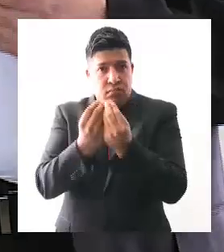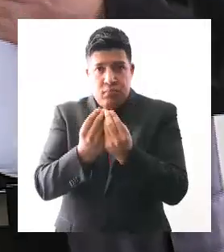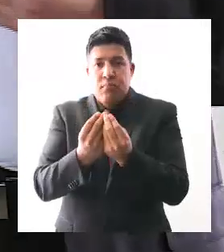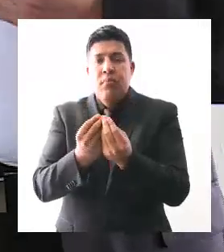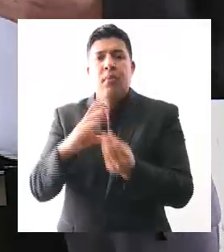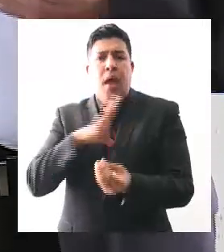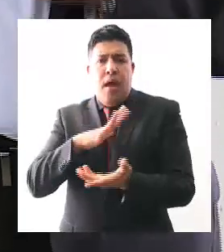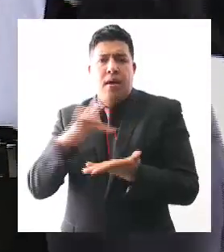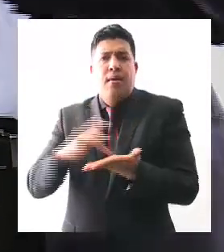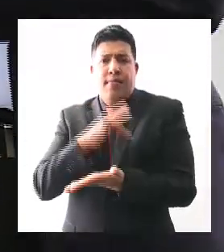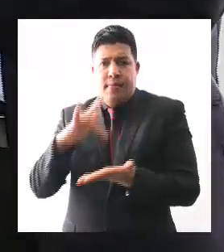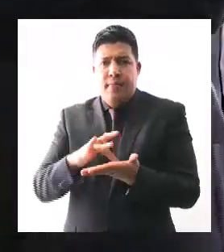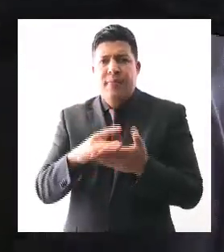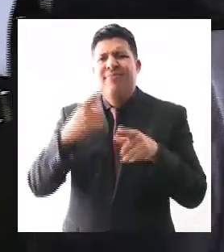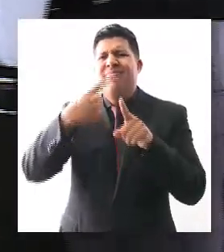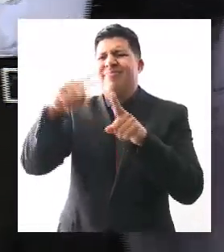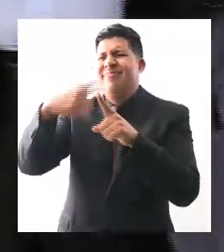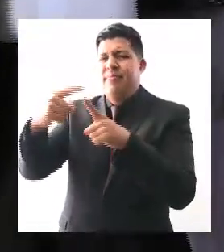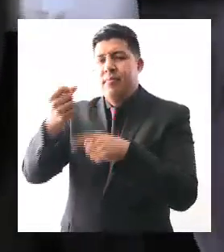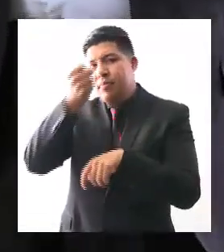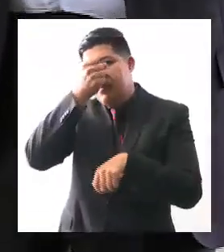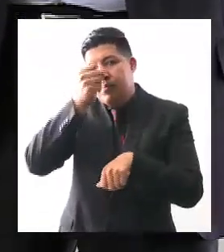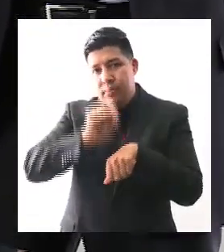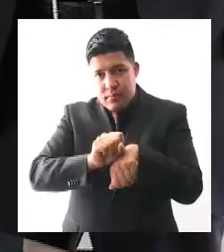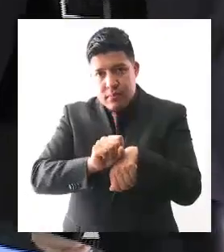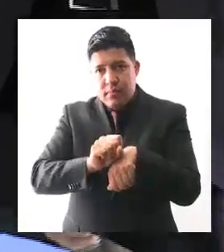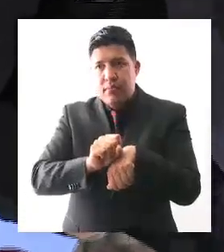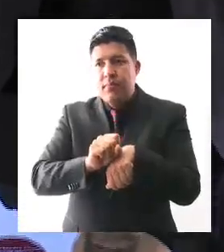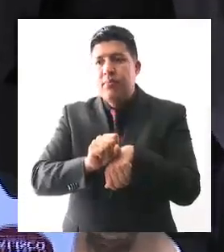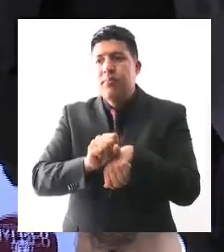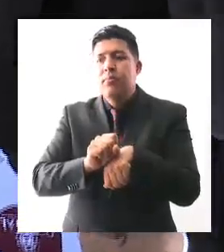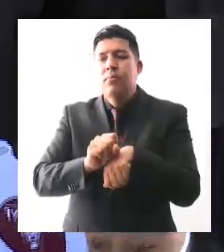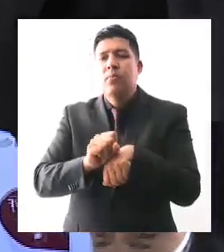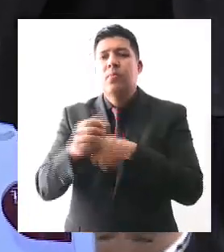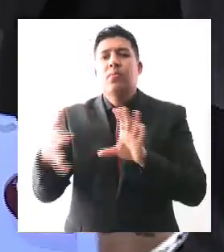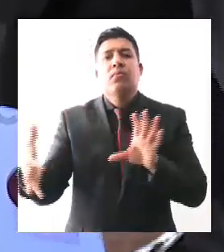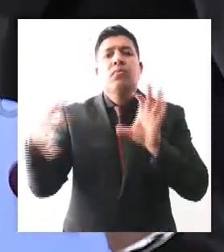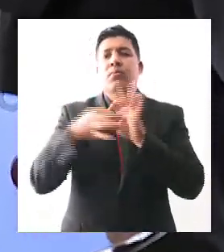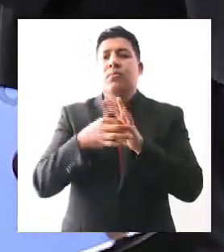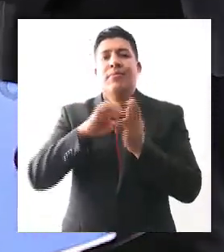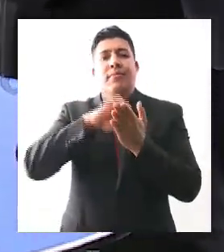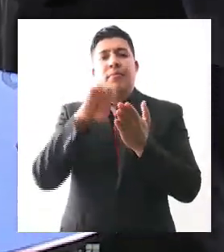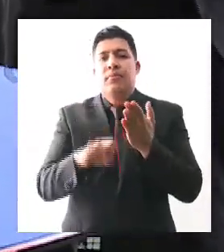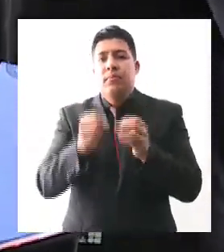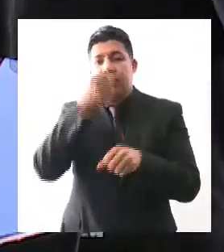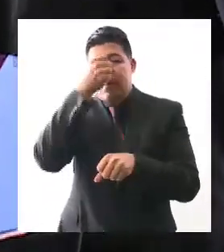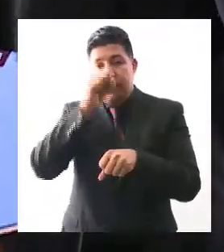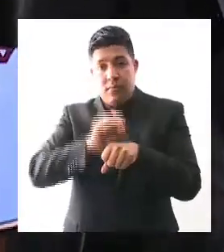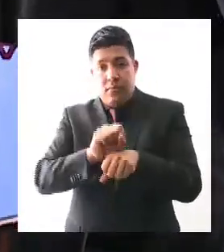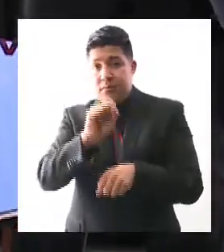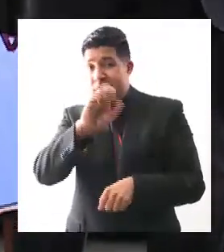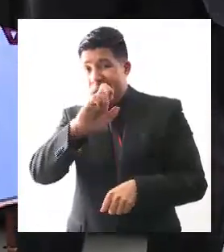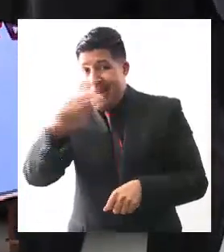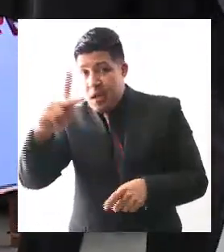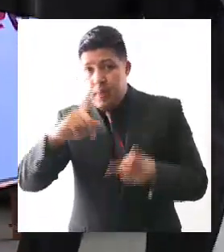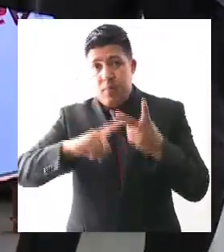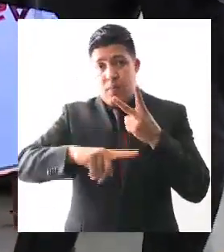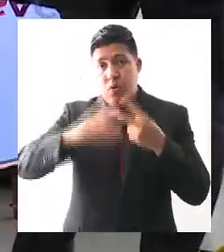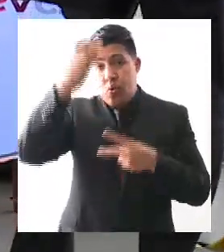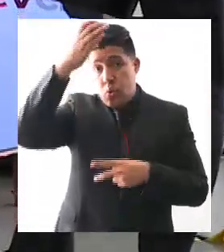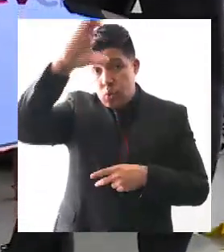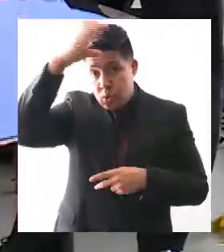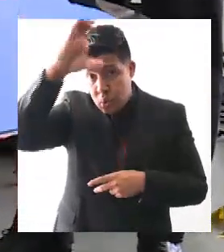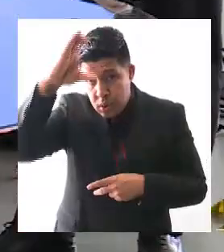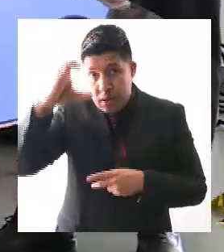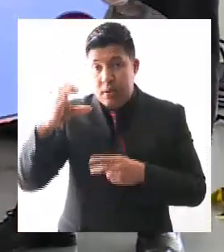apoyos con las diferentes secretarías que están en el gabinete, como la Secretaría de Educación, Secretaría de Cultura, y con ello